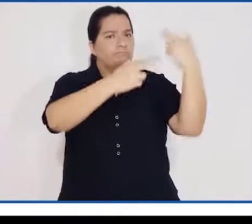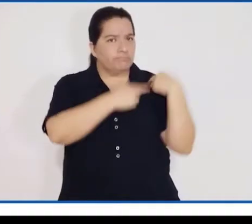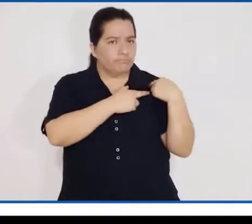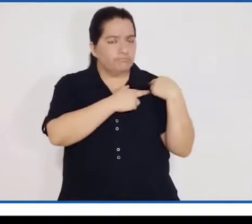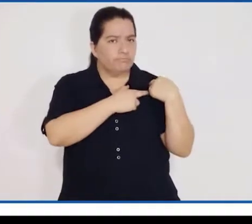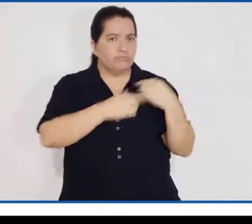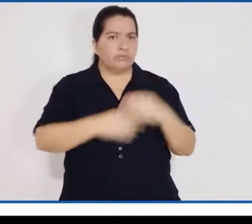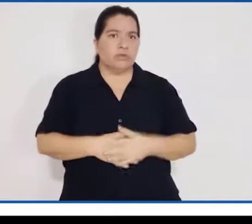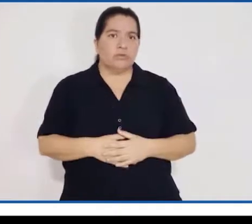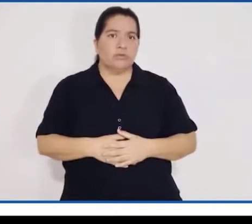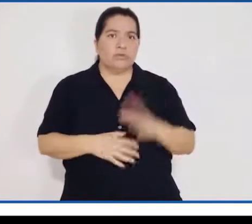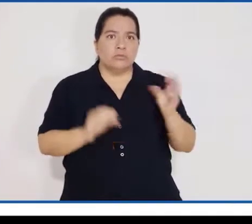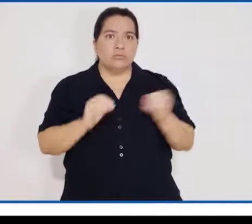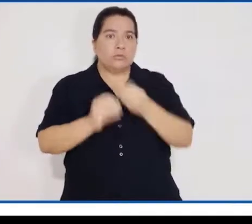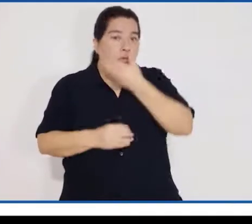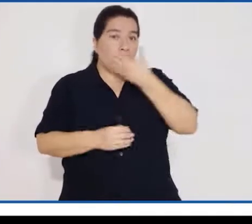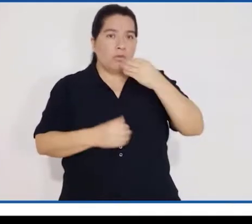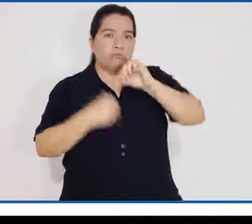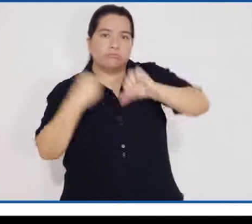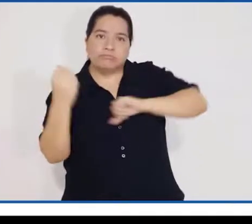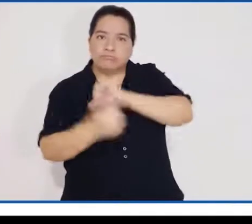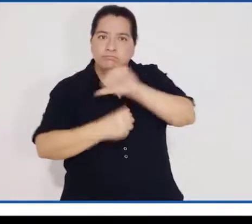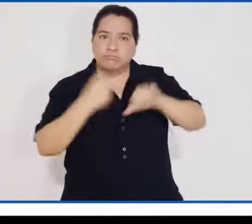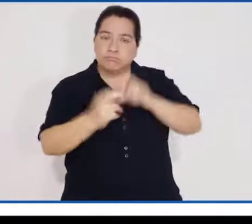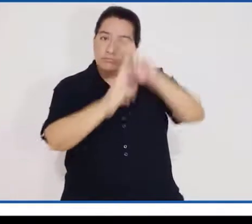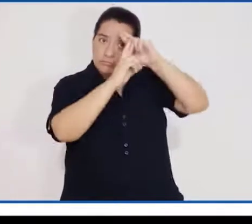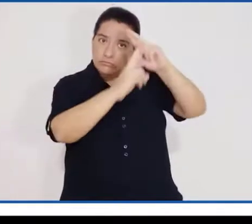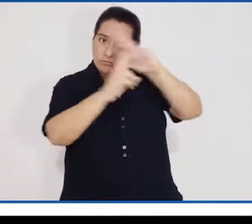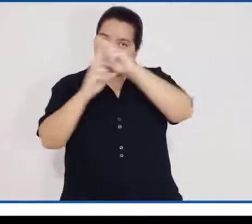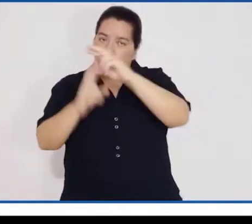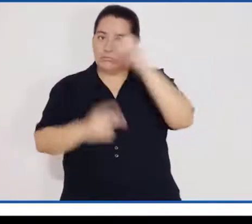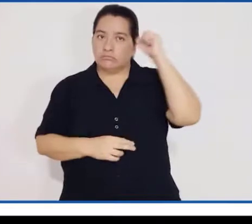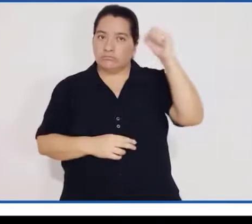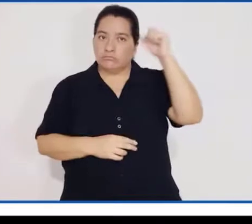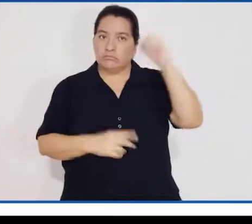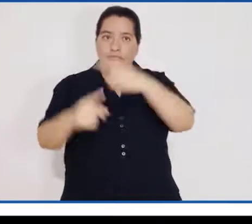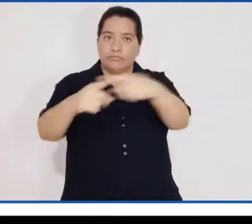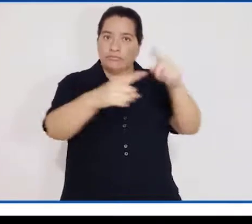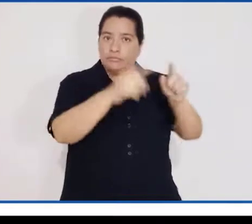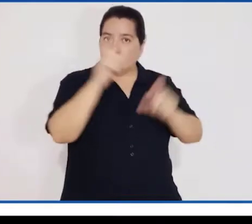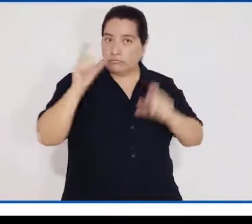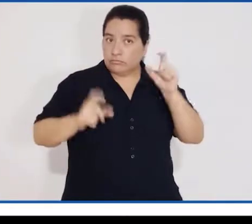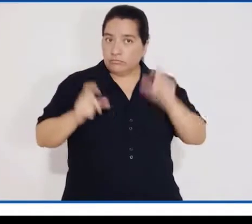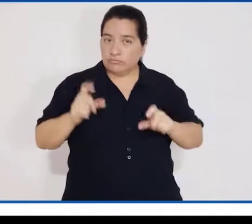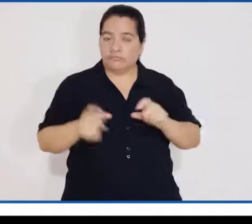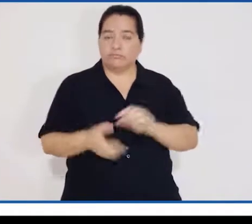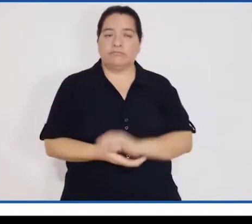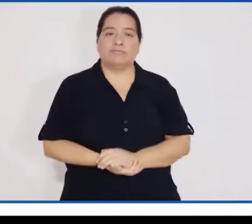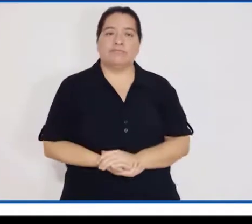contribuyen a una convivencia que respeta los derechos de las personas.